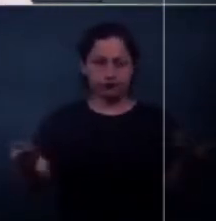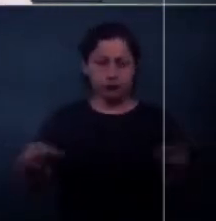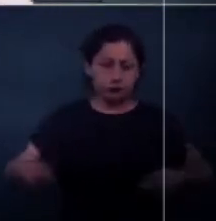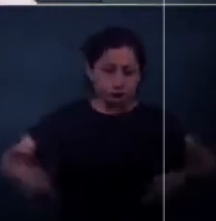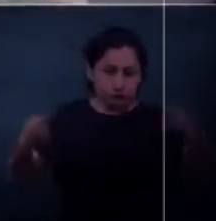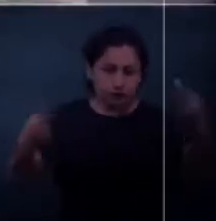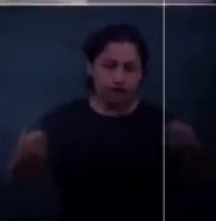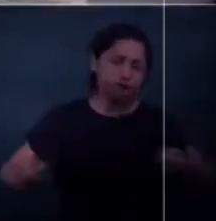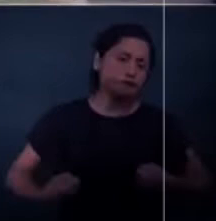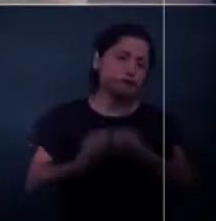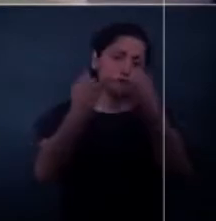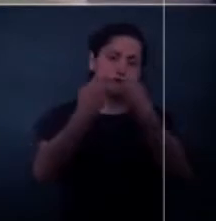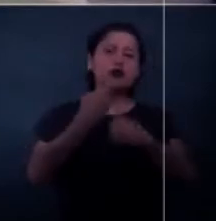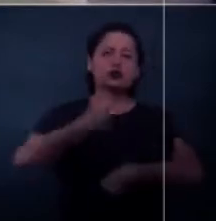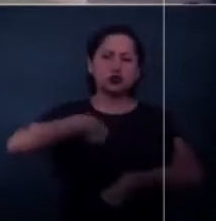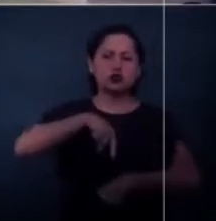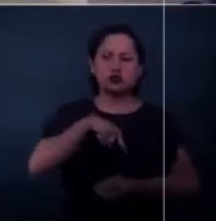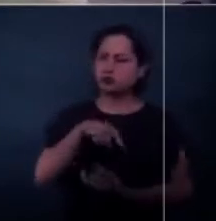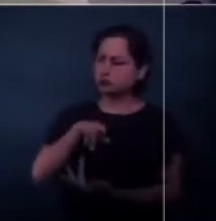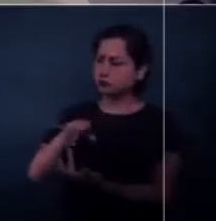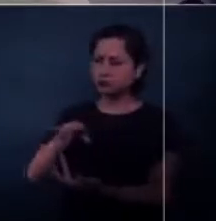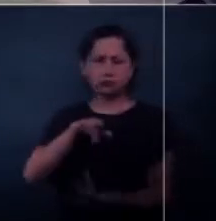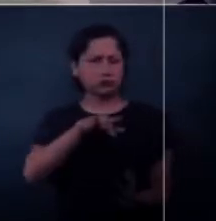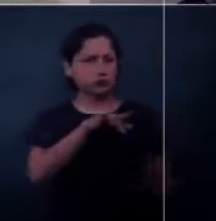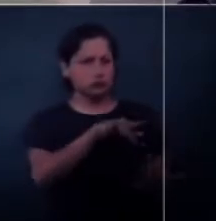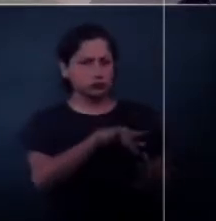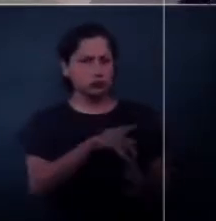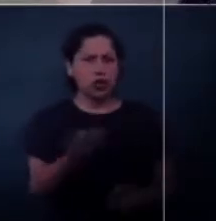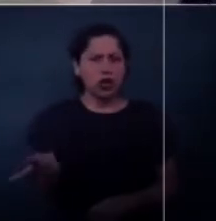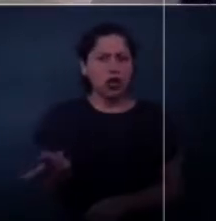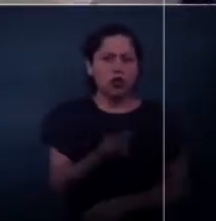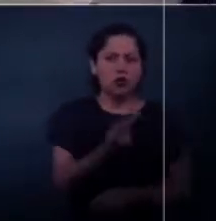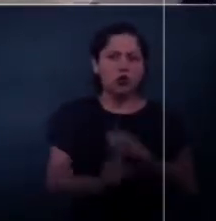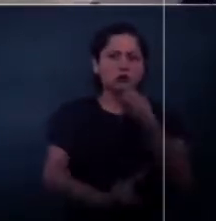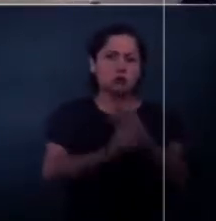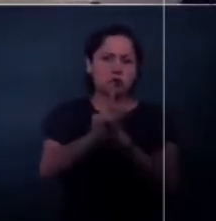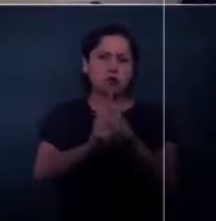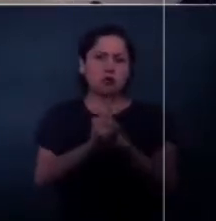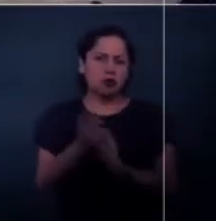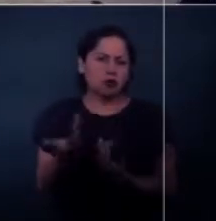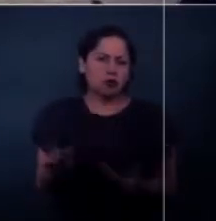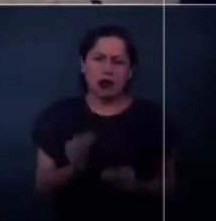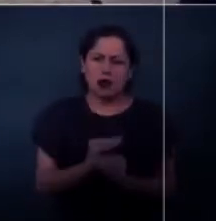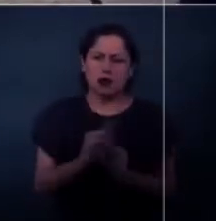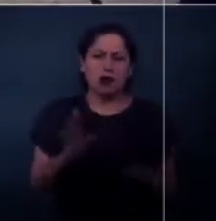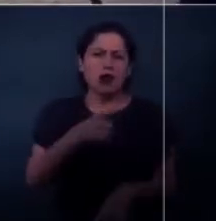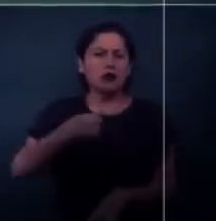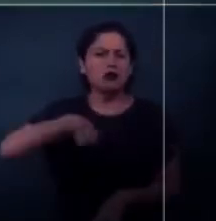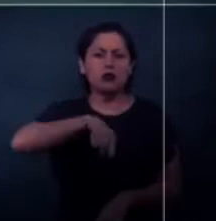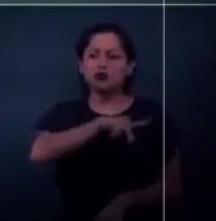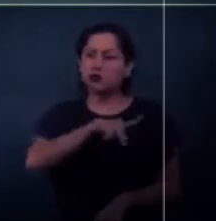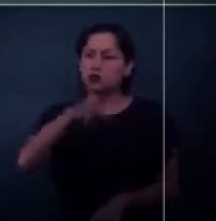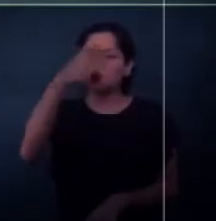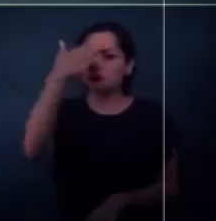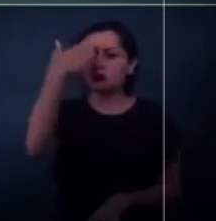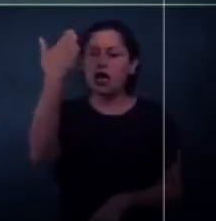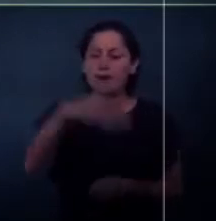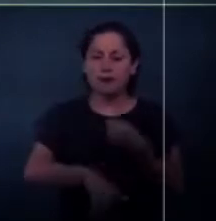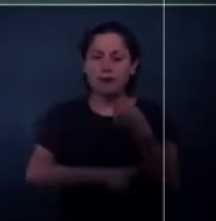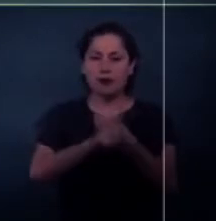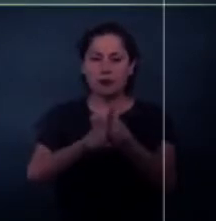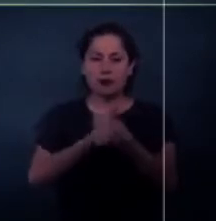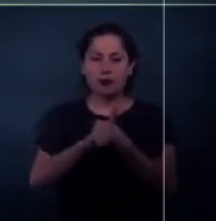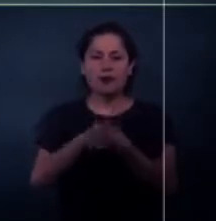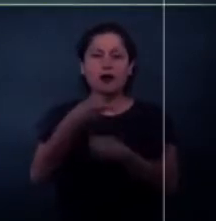Ellos tienen diferencias, son públicas, son notorias, pero